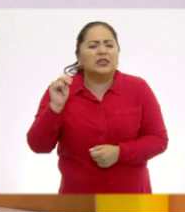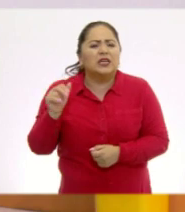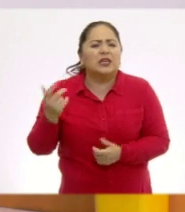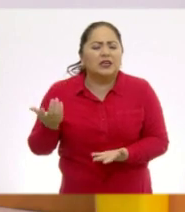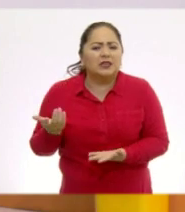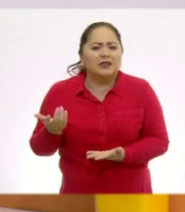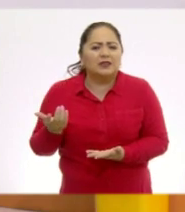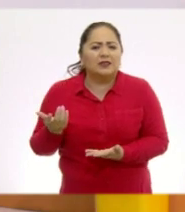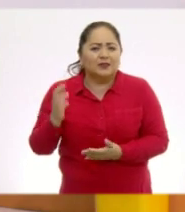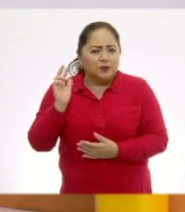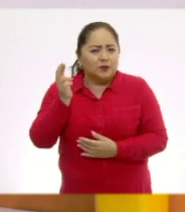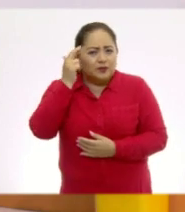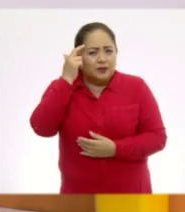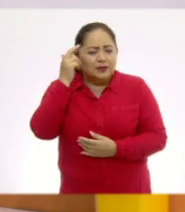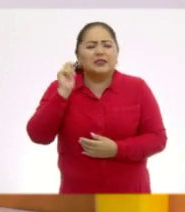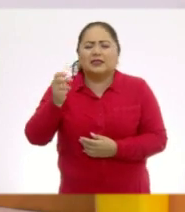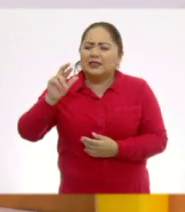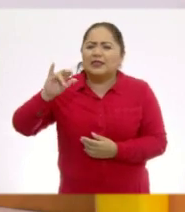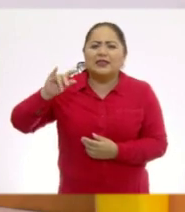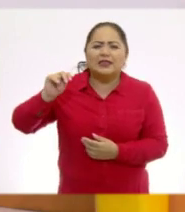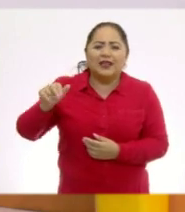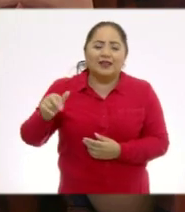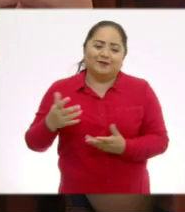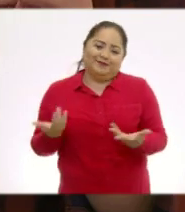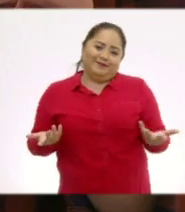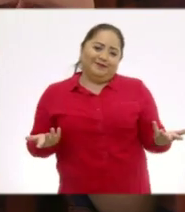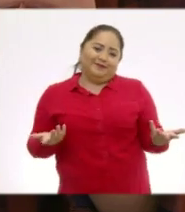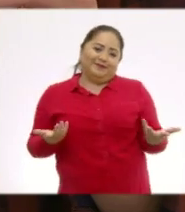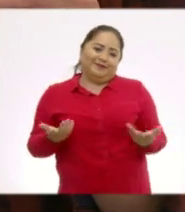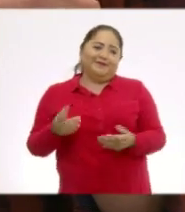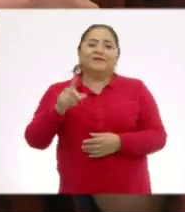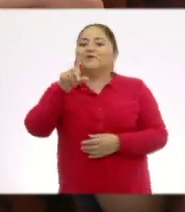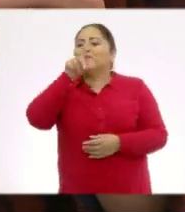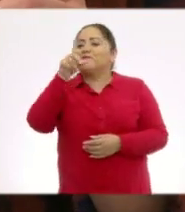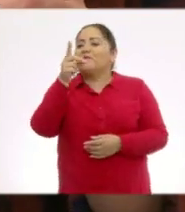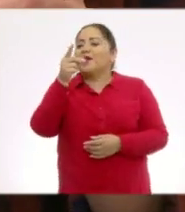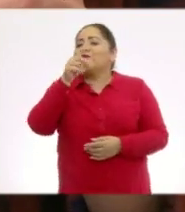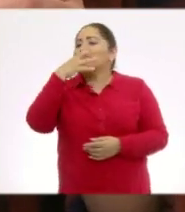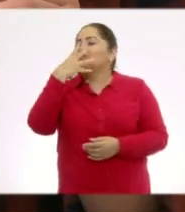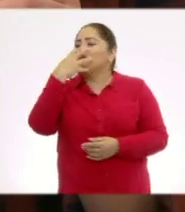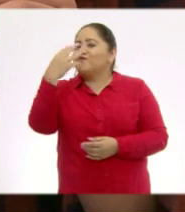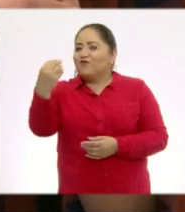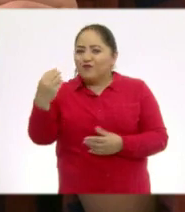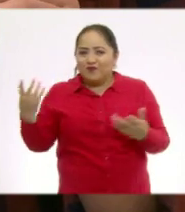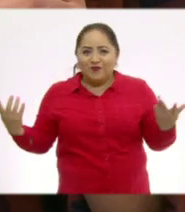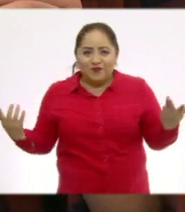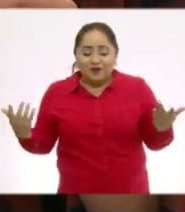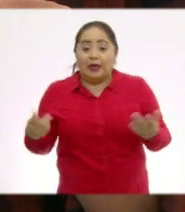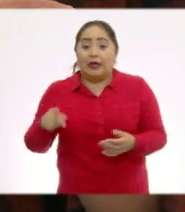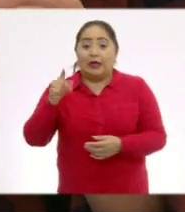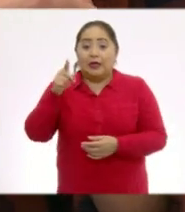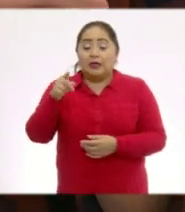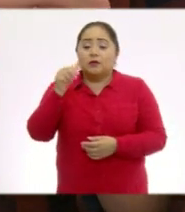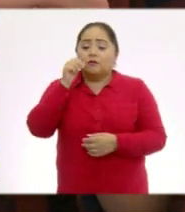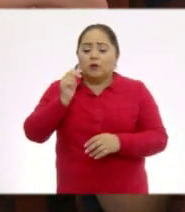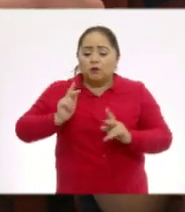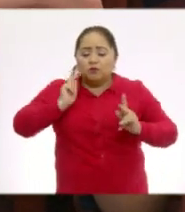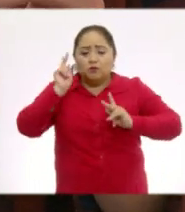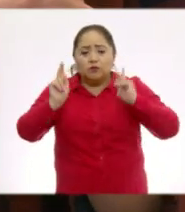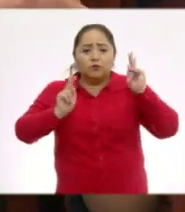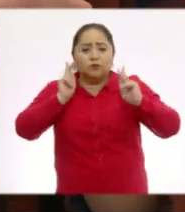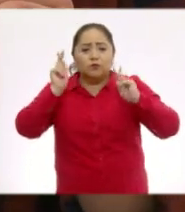Les voy a enseñar quién era Rita. ¿Se acuerdan? ¡Claro! La zorra. Ella visitaba